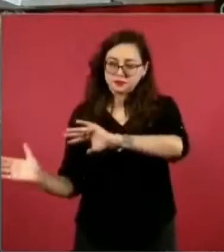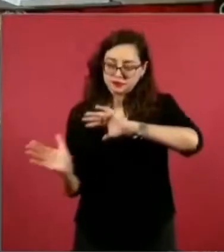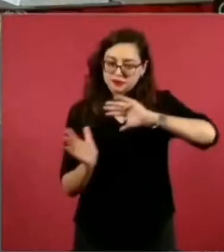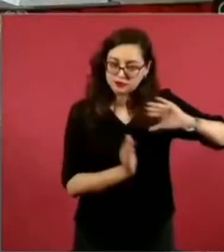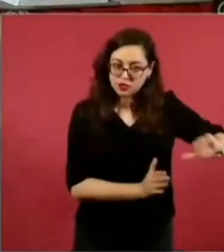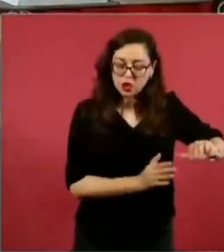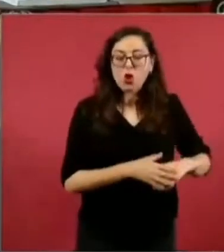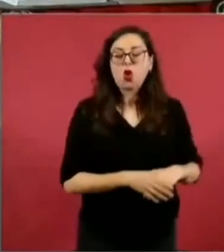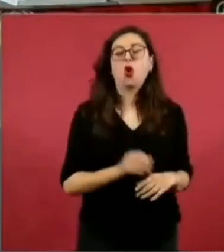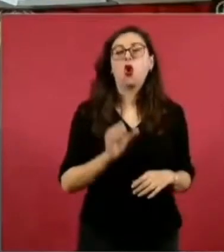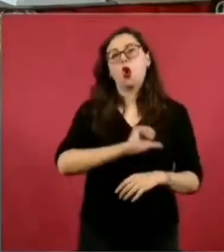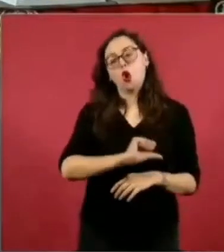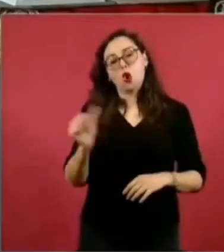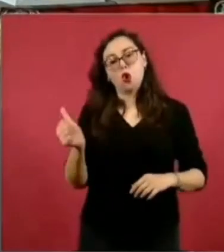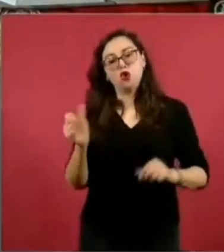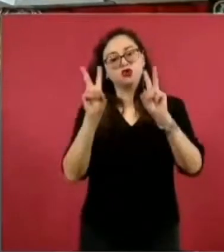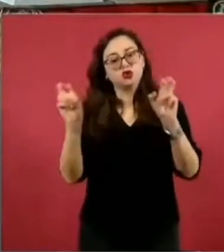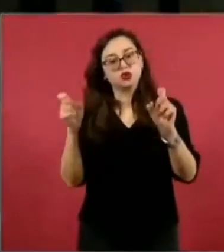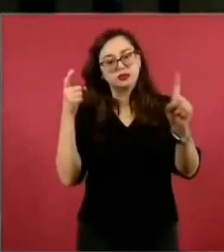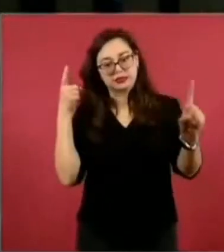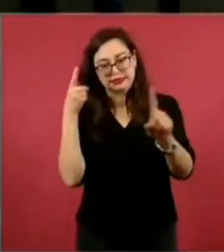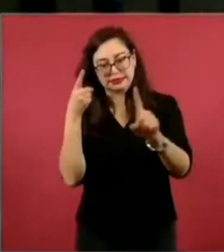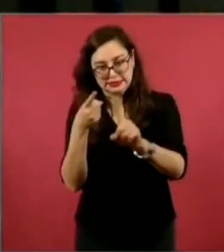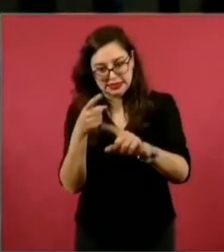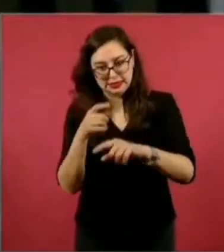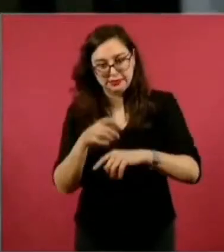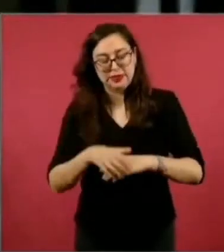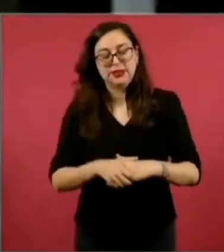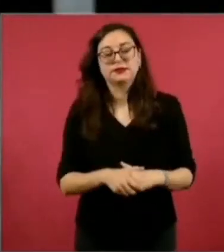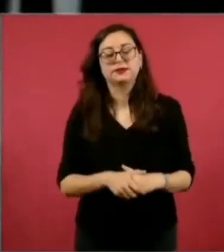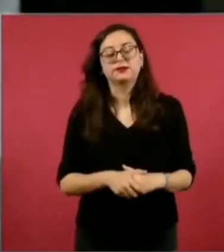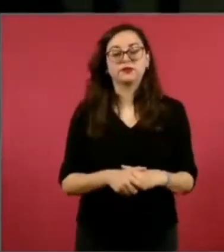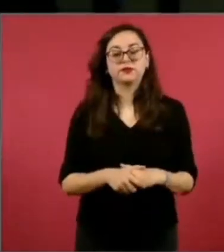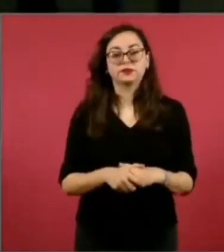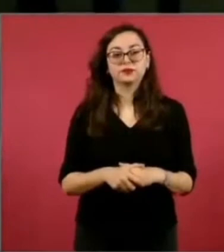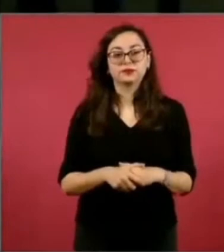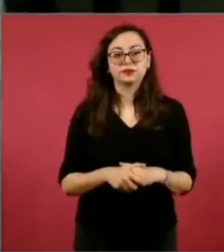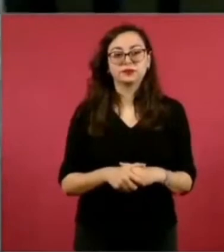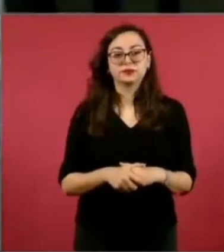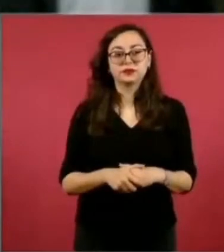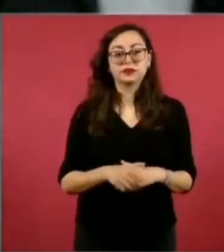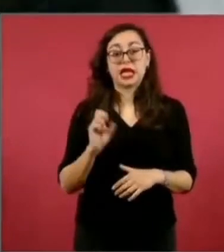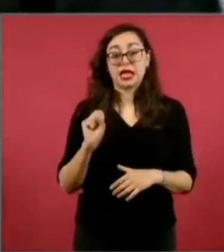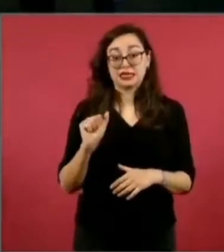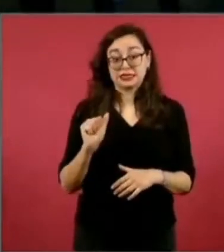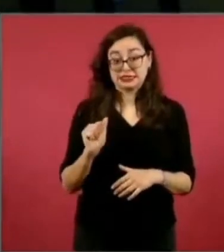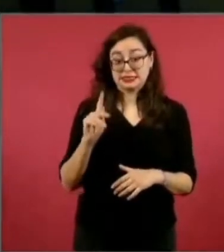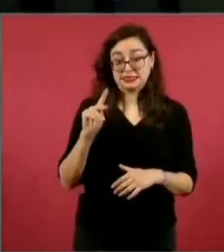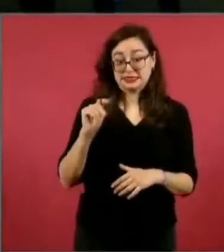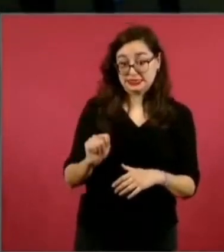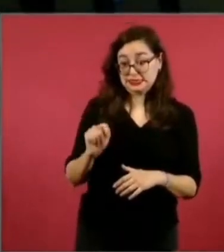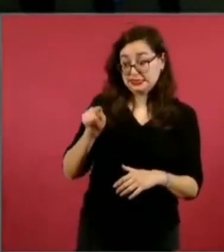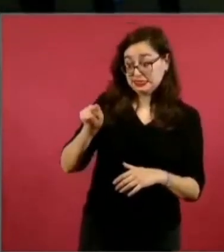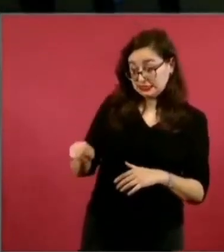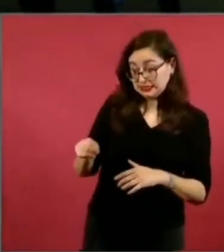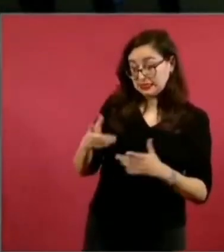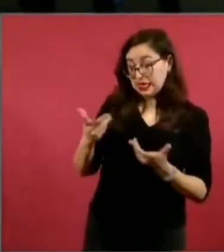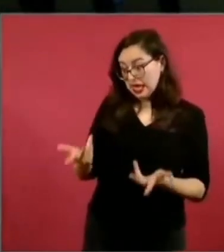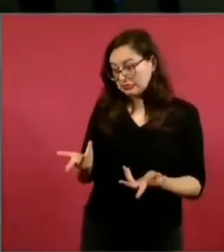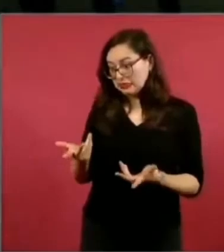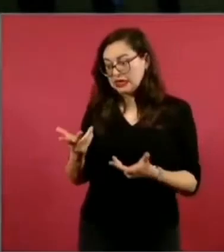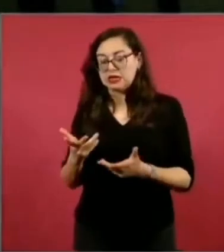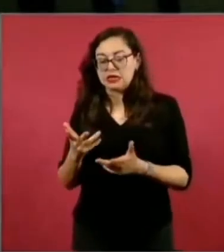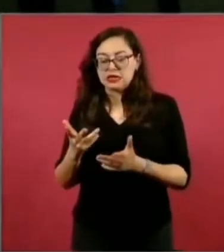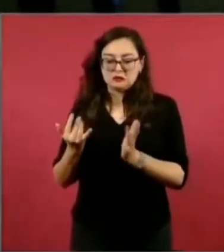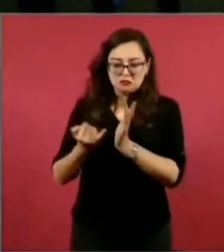Lo que está relacionado, usted mencionaba que algunas de las maniobras o labor que ha tenido el SAT es para evitar cuestiones de